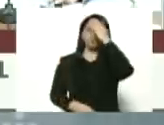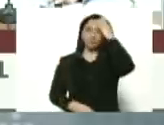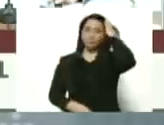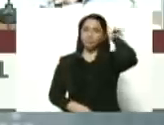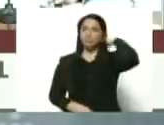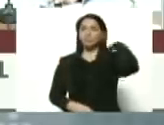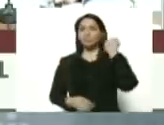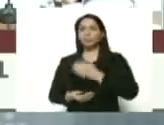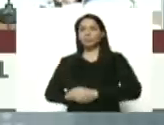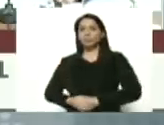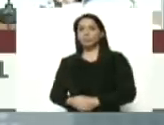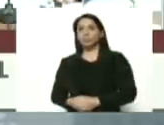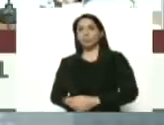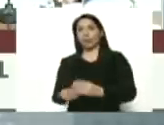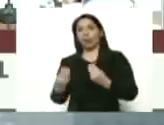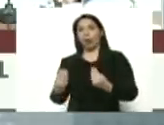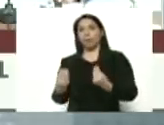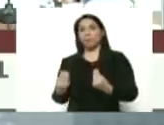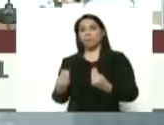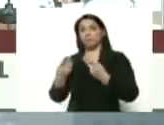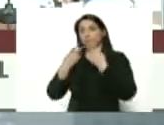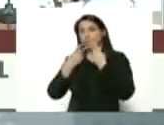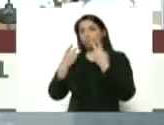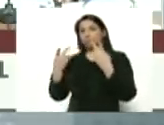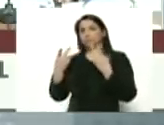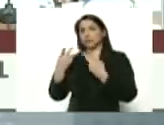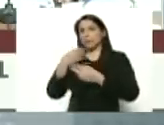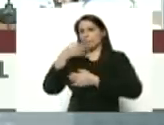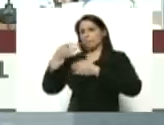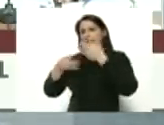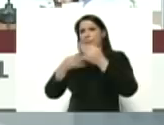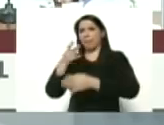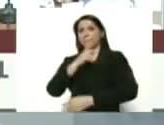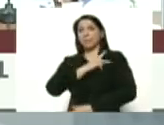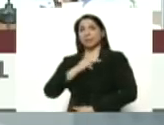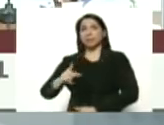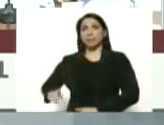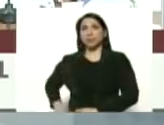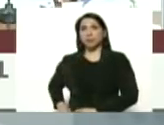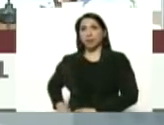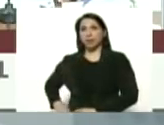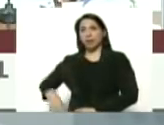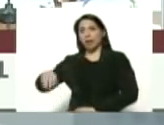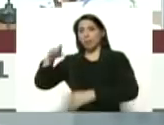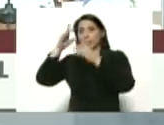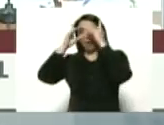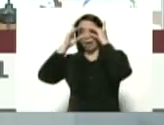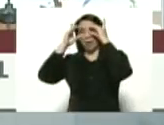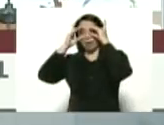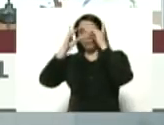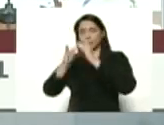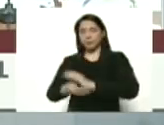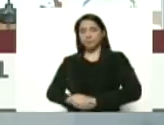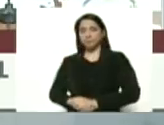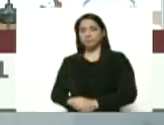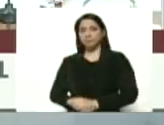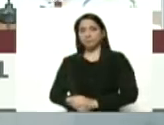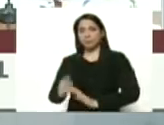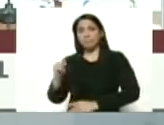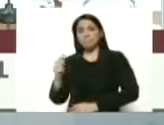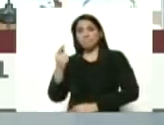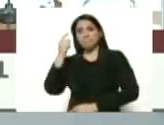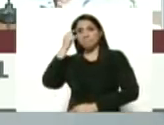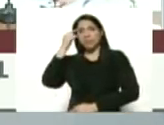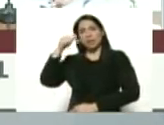Como estaba refiriendo la vicepresidenta Delcy Rodríguez, desde el primer día,